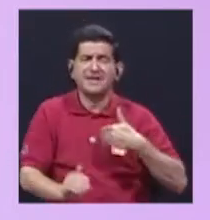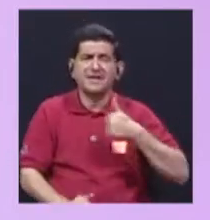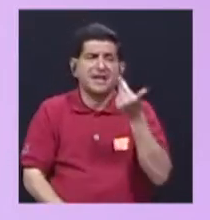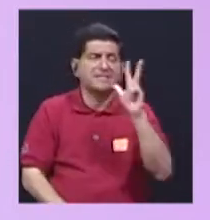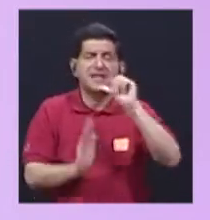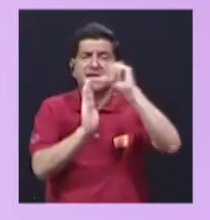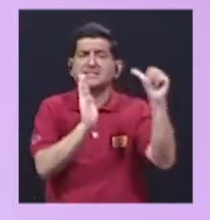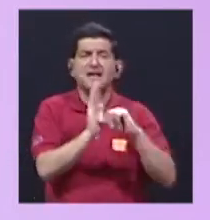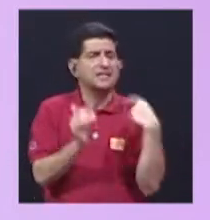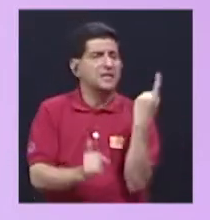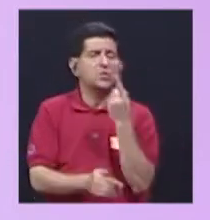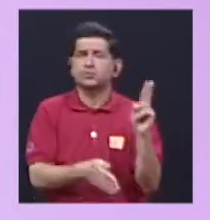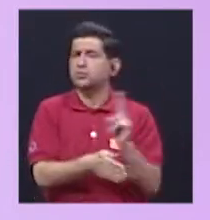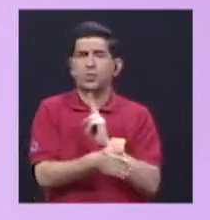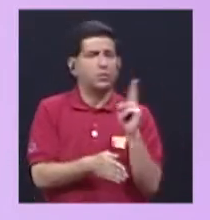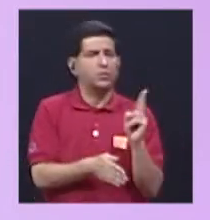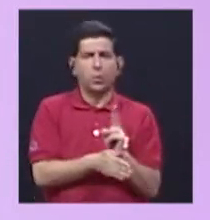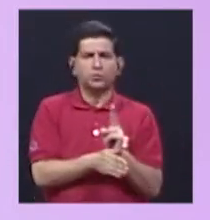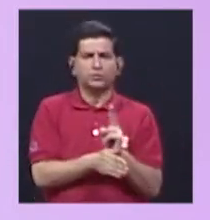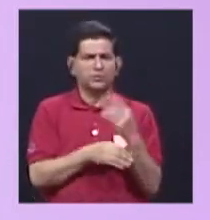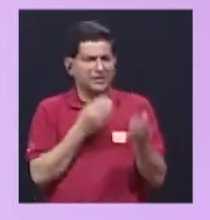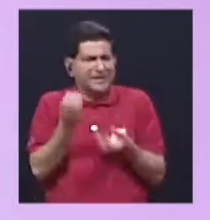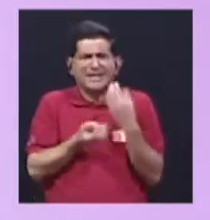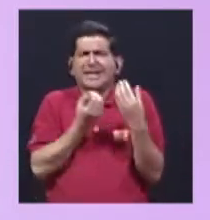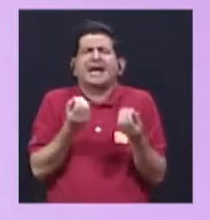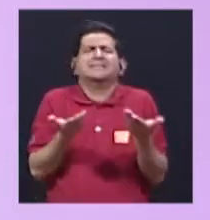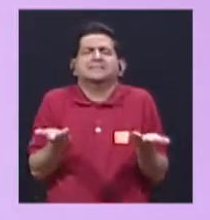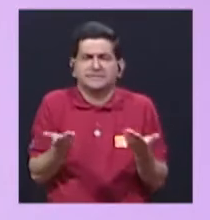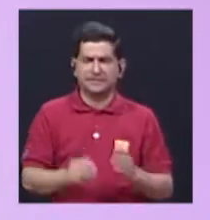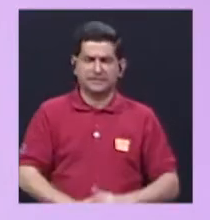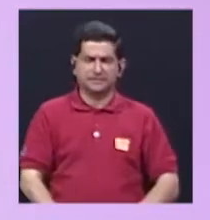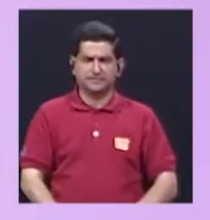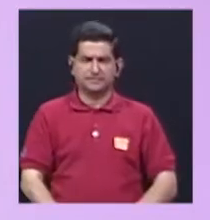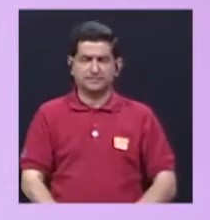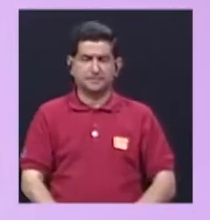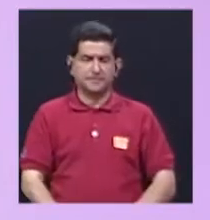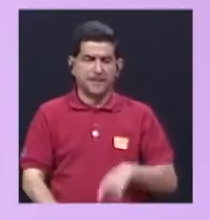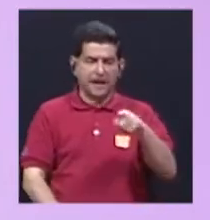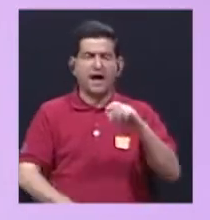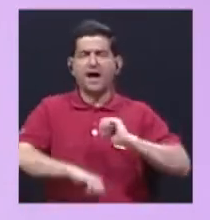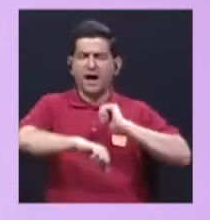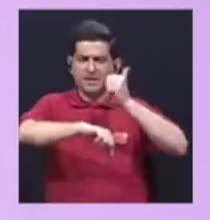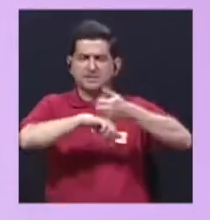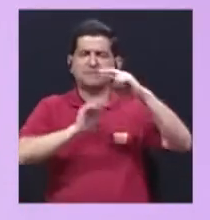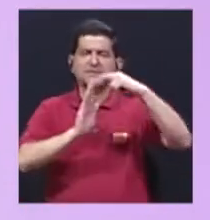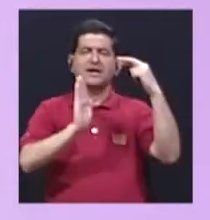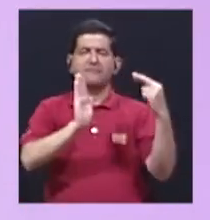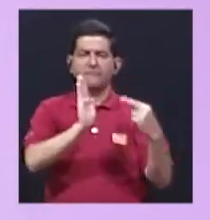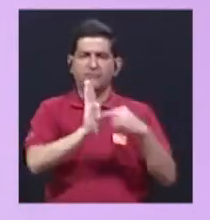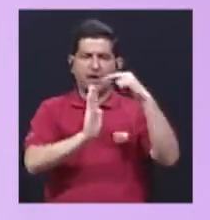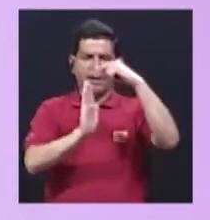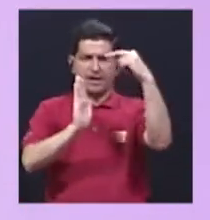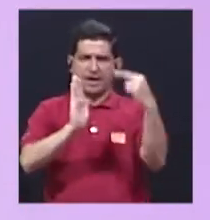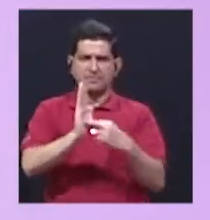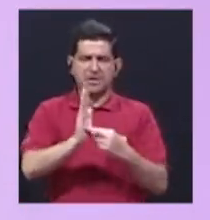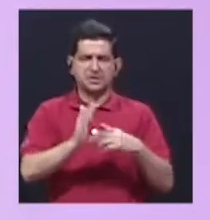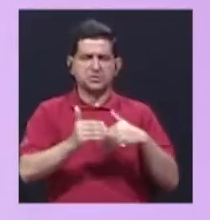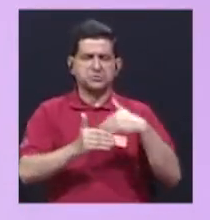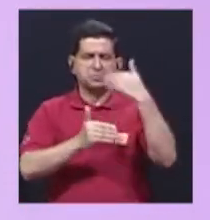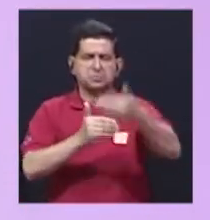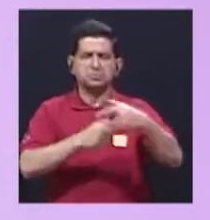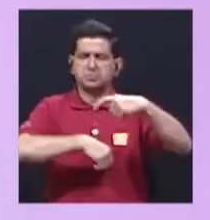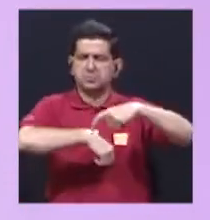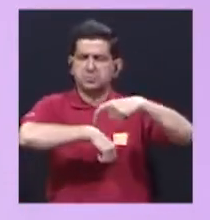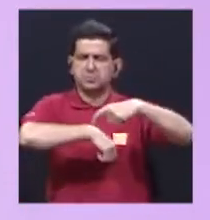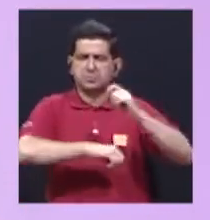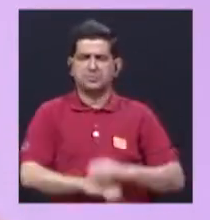artículos vigentes. ¿Y qué es lo que se ha hecho? Lo que se ha hecho es que se han creado reglamentos cada cierto tiempo